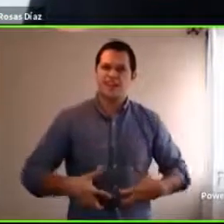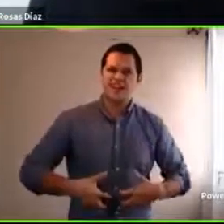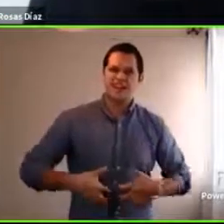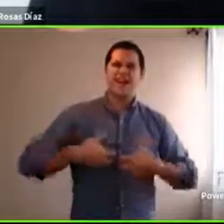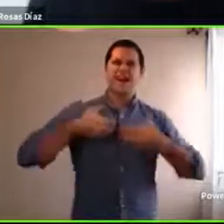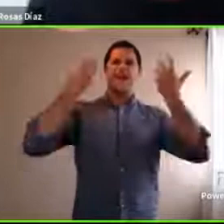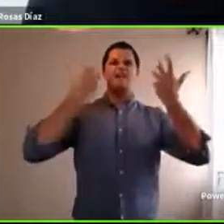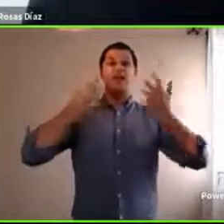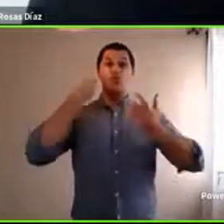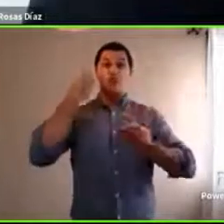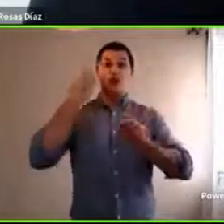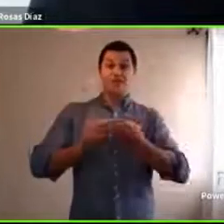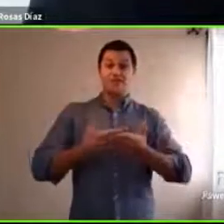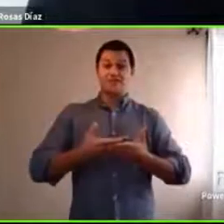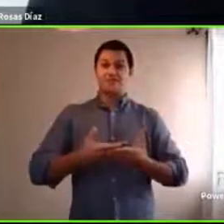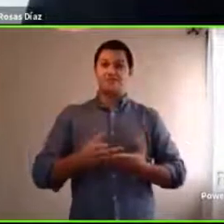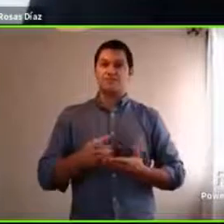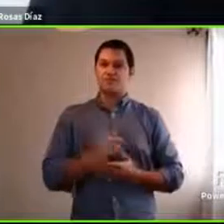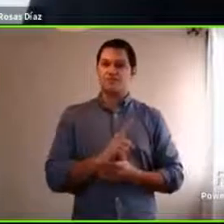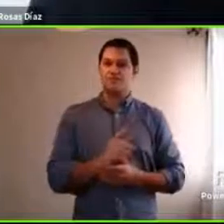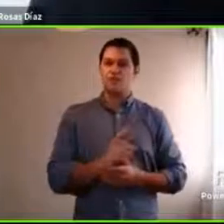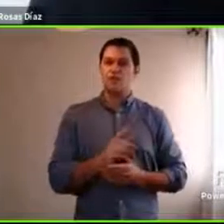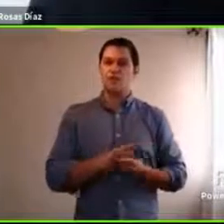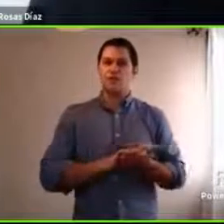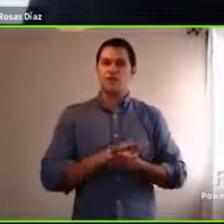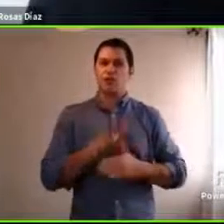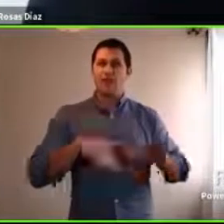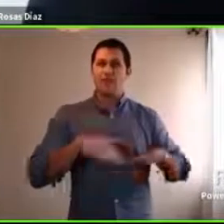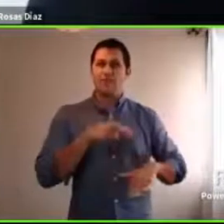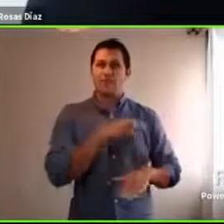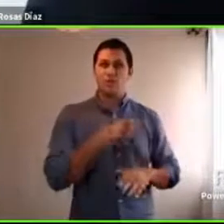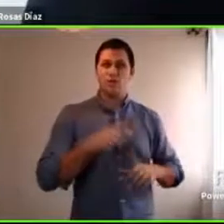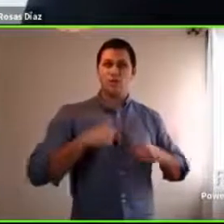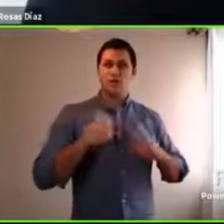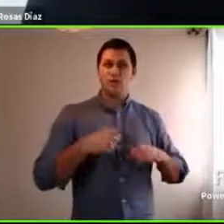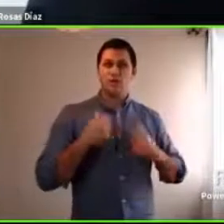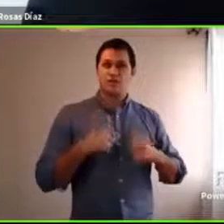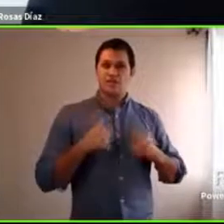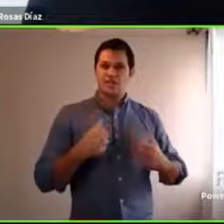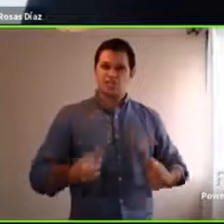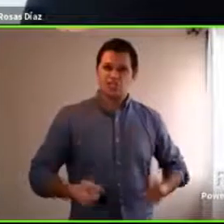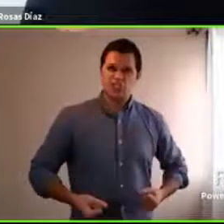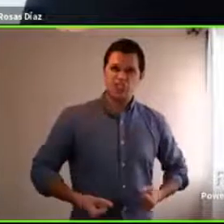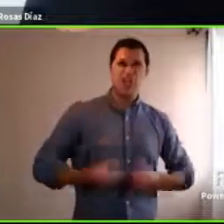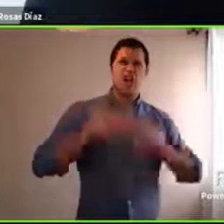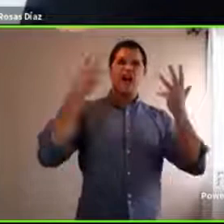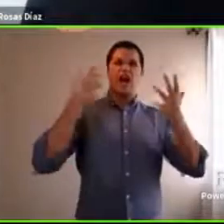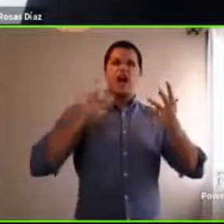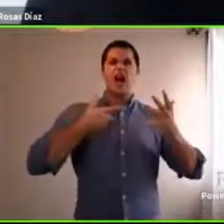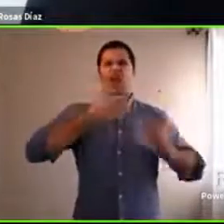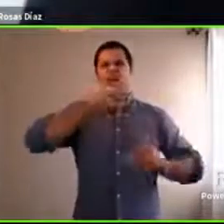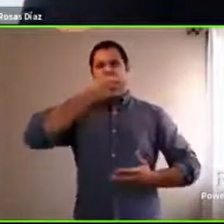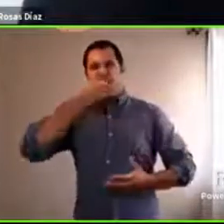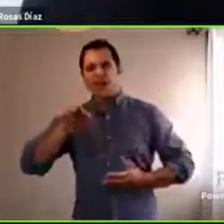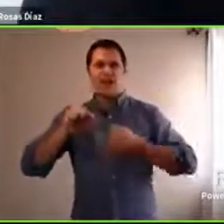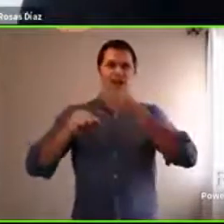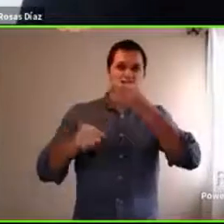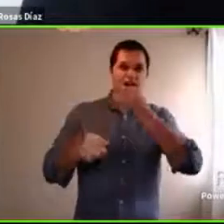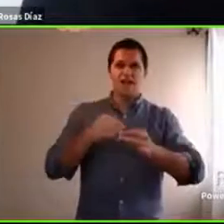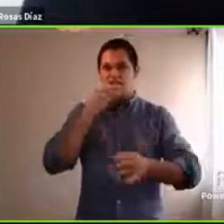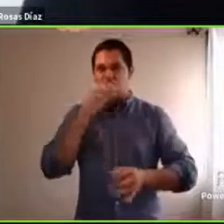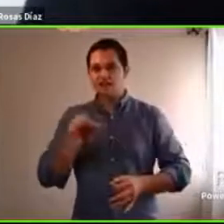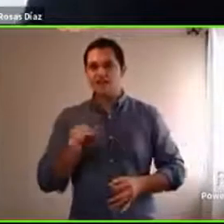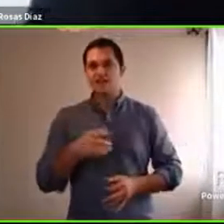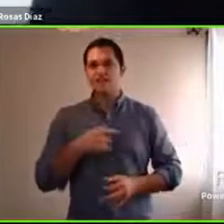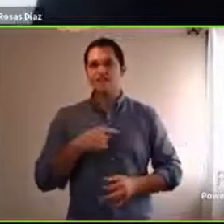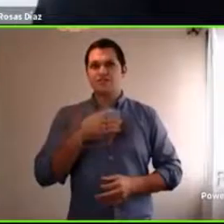porque contar, pedirle a un adolescente que está tan enrabiado que además se ponga a contar, es como negar el uso derecho a tener la emoción, ¿no? Entonces,